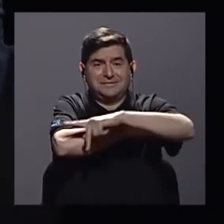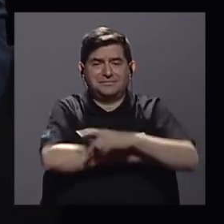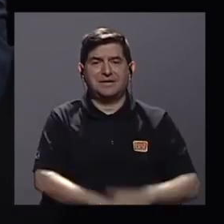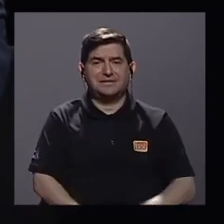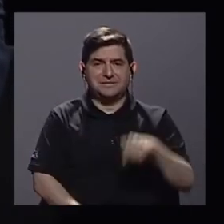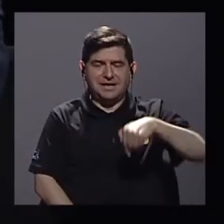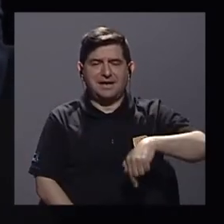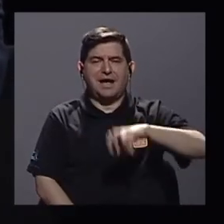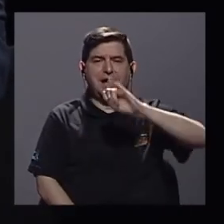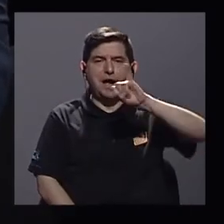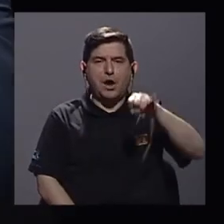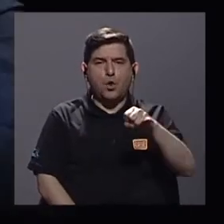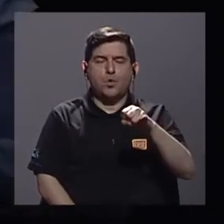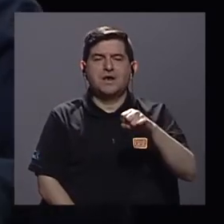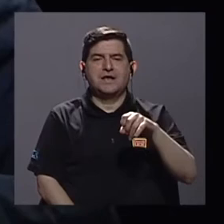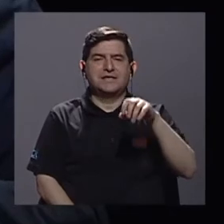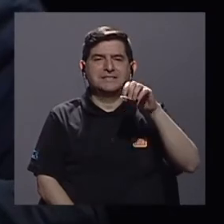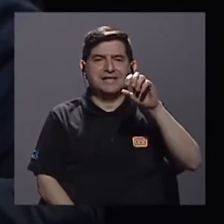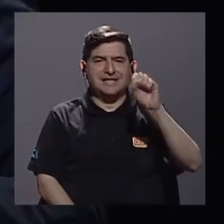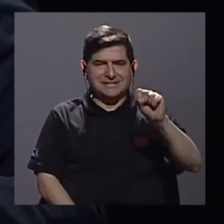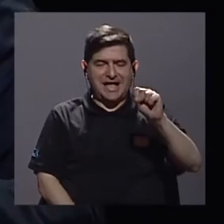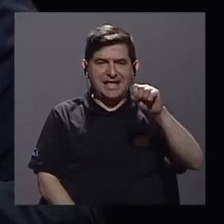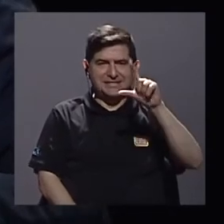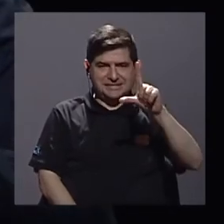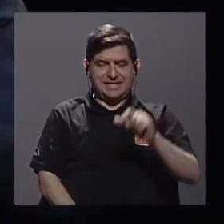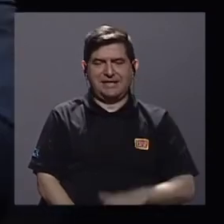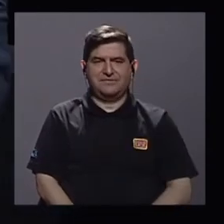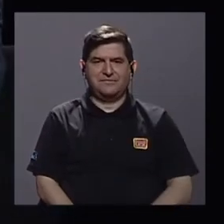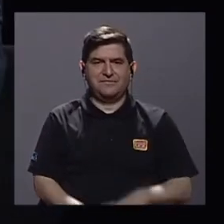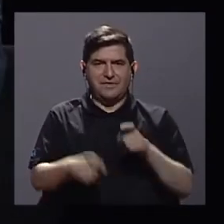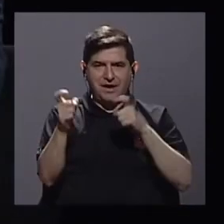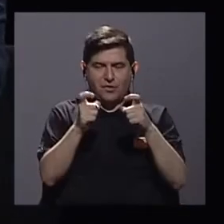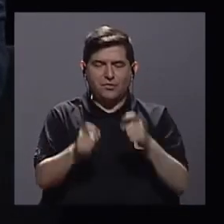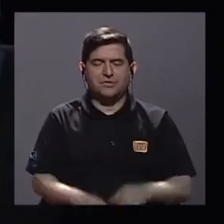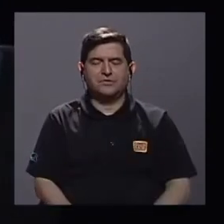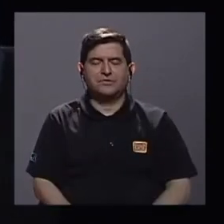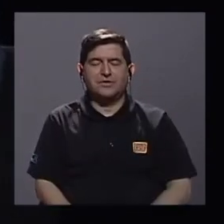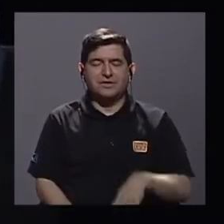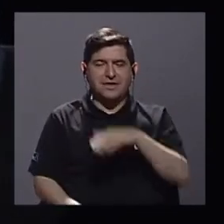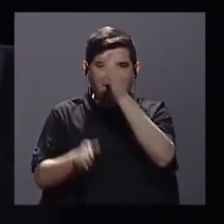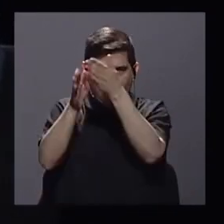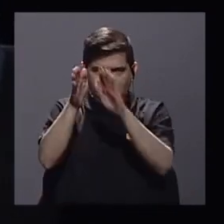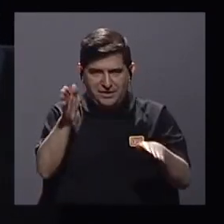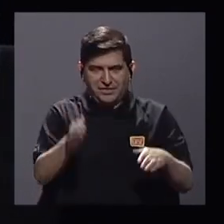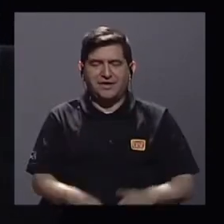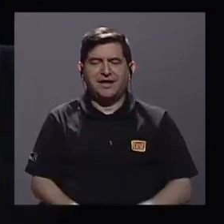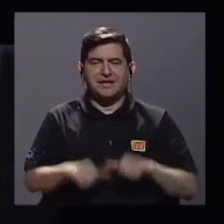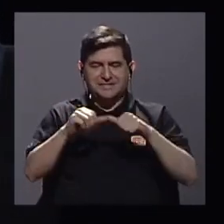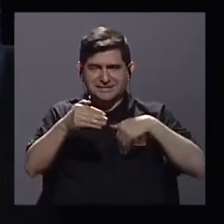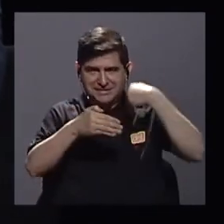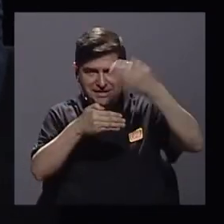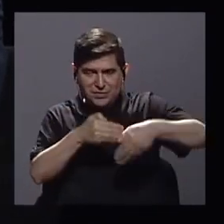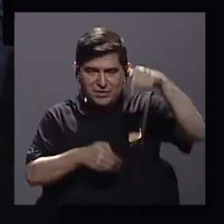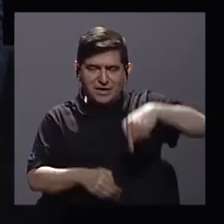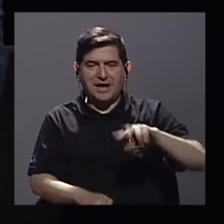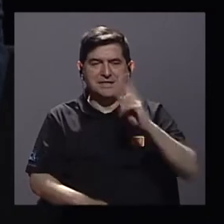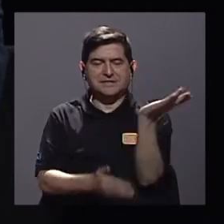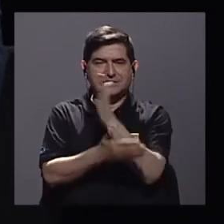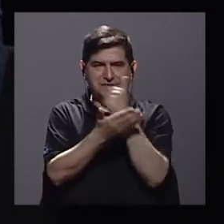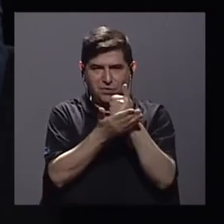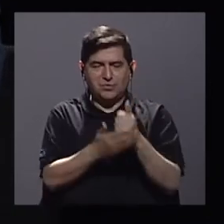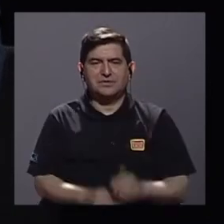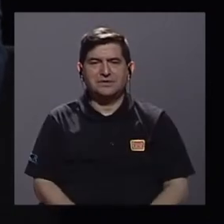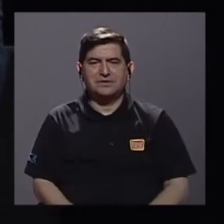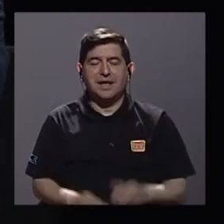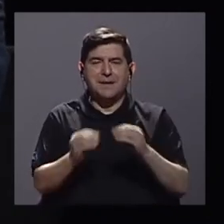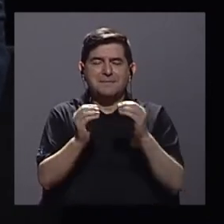Estoy con doña Julissa Sáenz Leiva, de Contraloría General de la República. Ya regresamos en este segundo bloque con